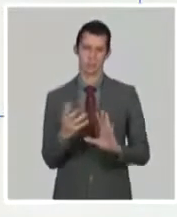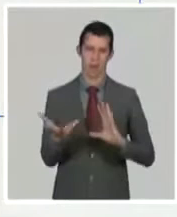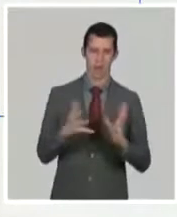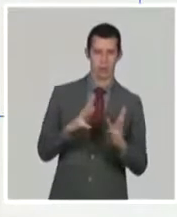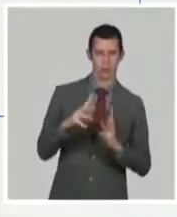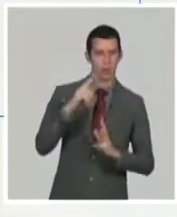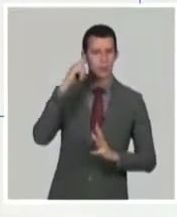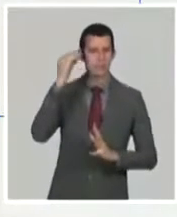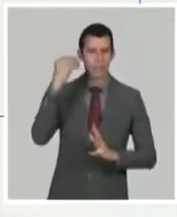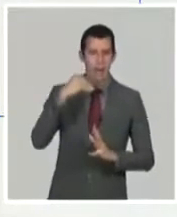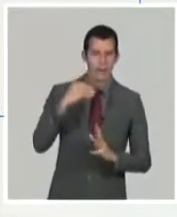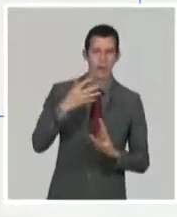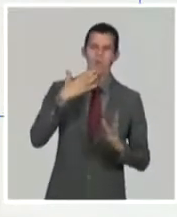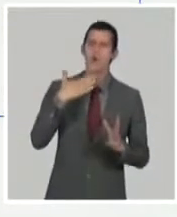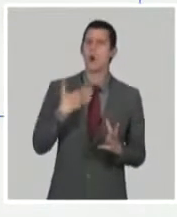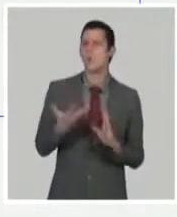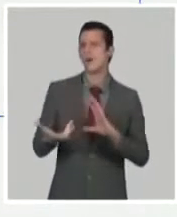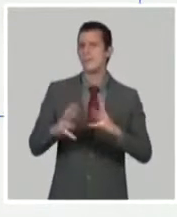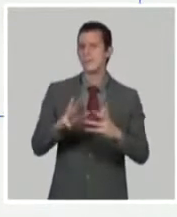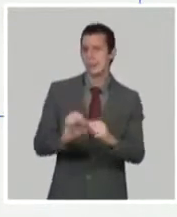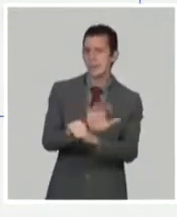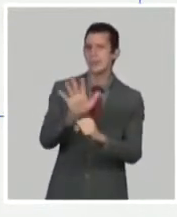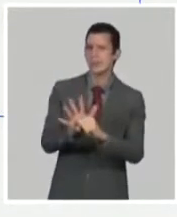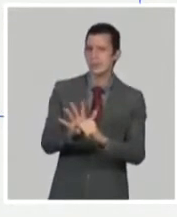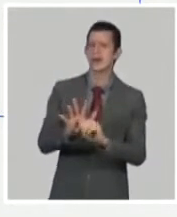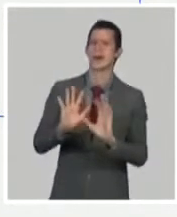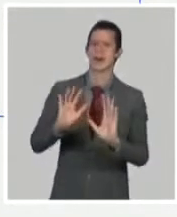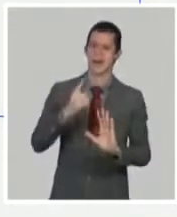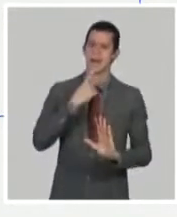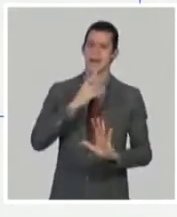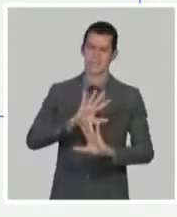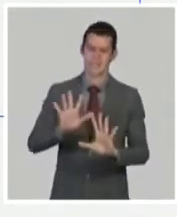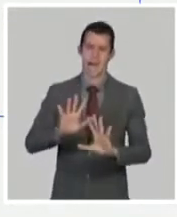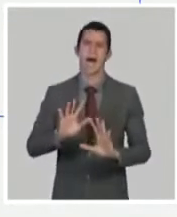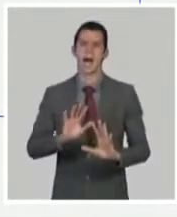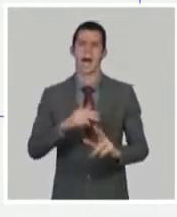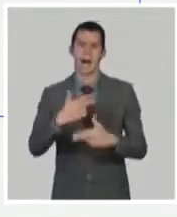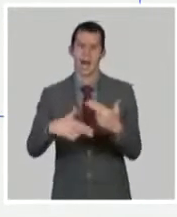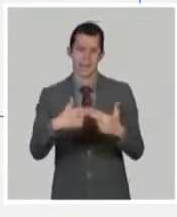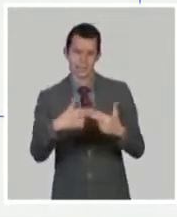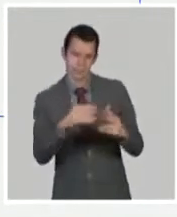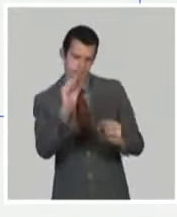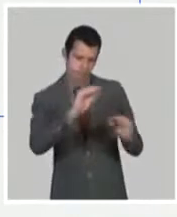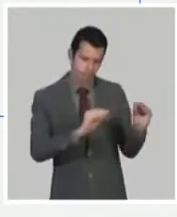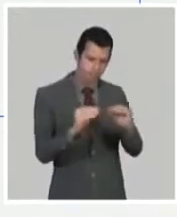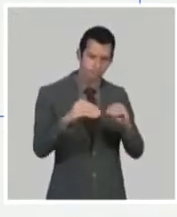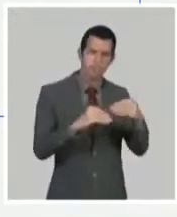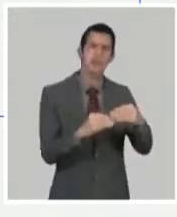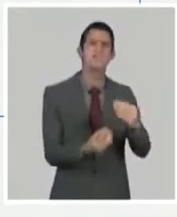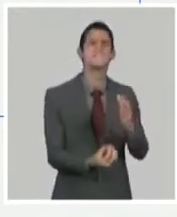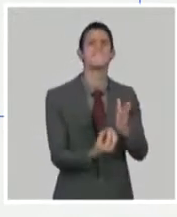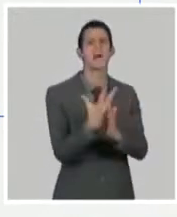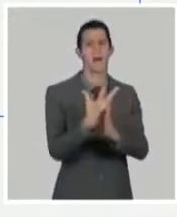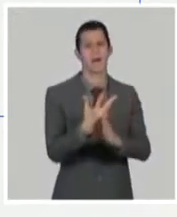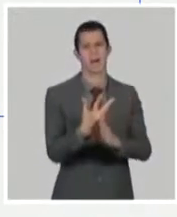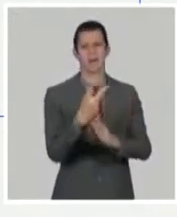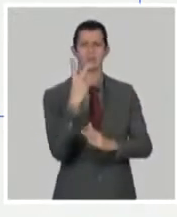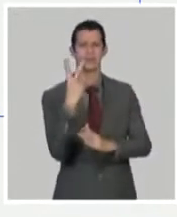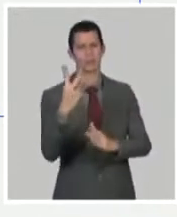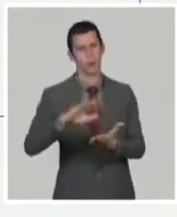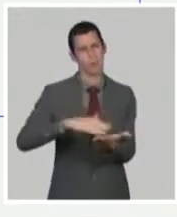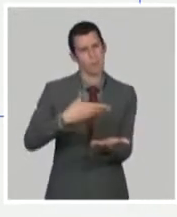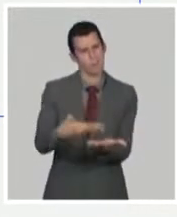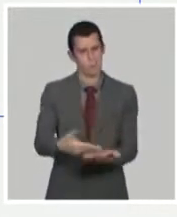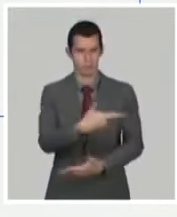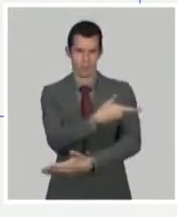partir de un grupo de expertos que trabajó, o sea, que estaban todos los centros de Biocuba Pharma, la Universidad de La Habana, donde se fue estudiando,